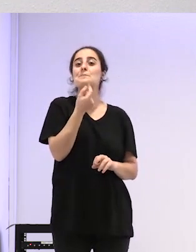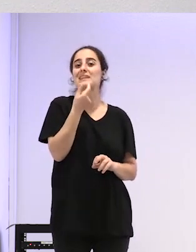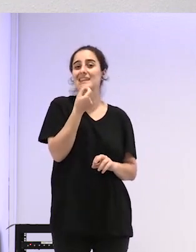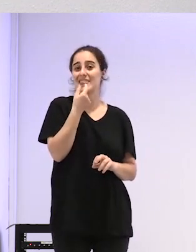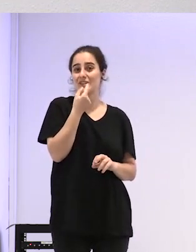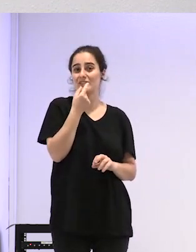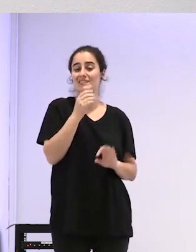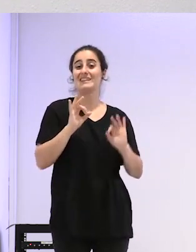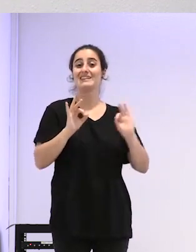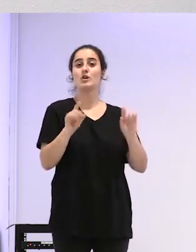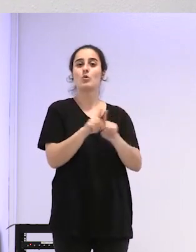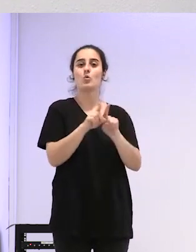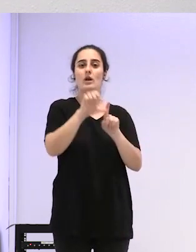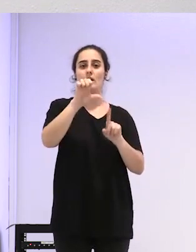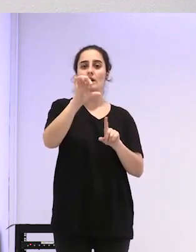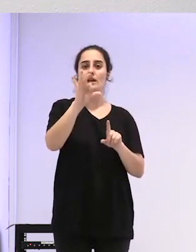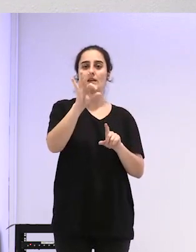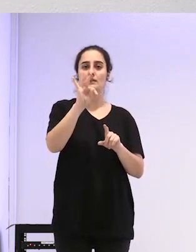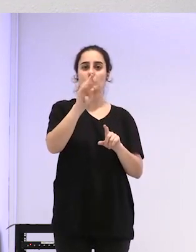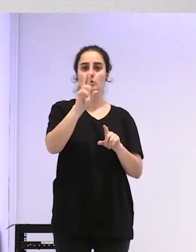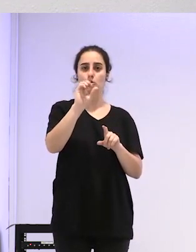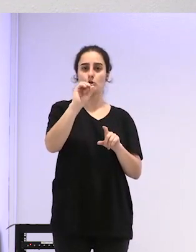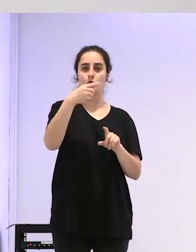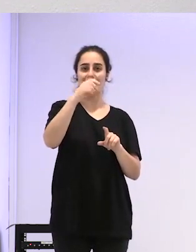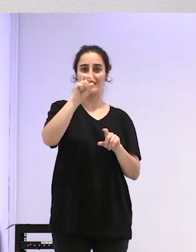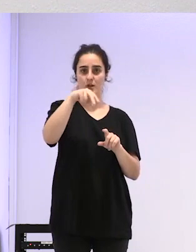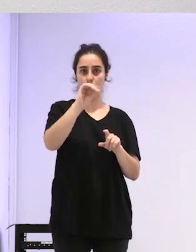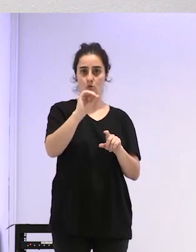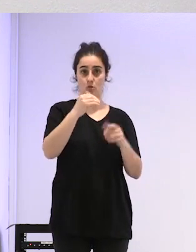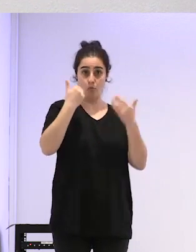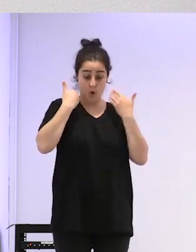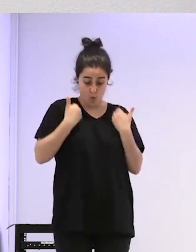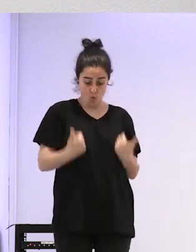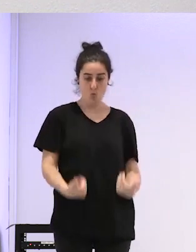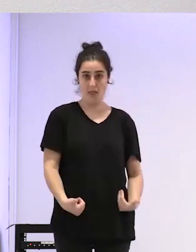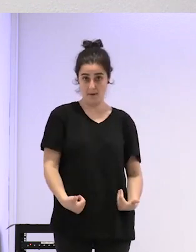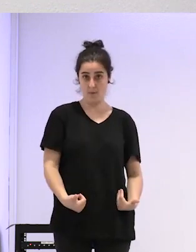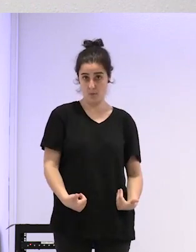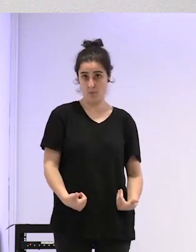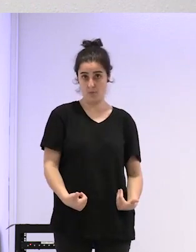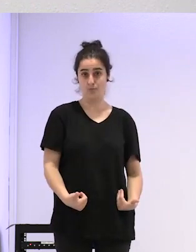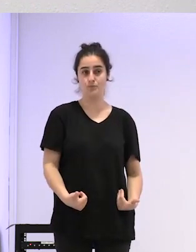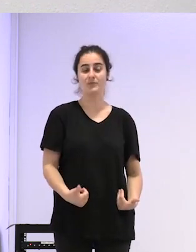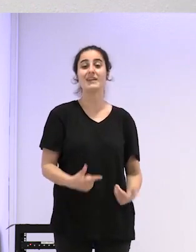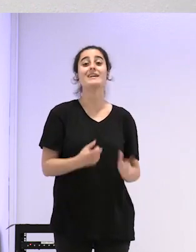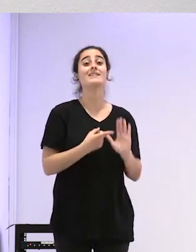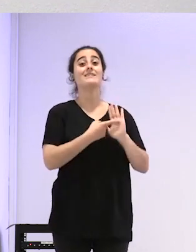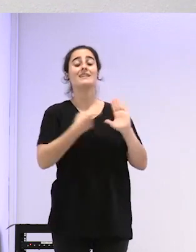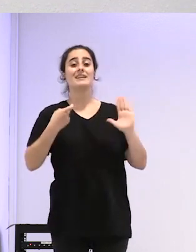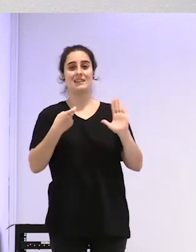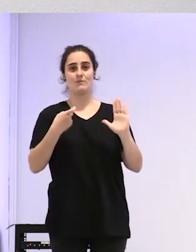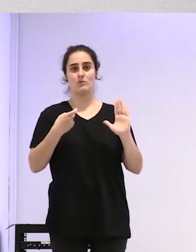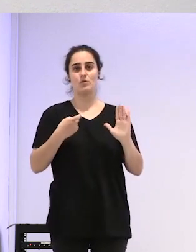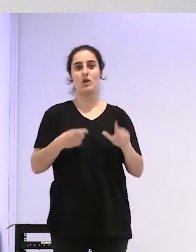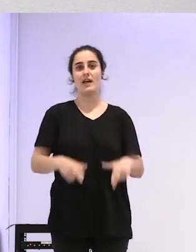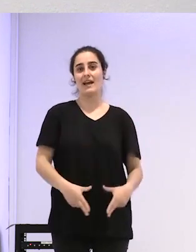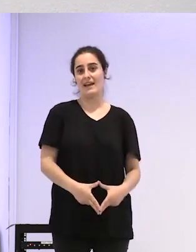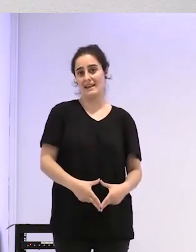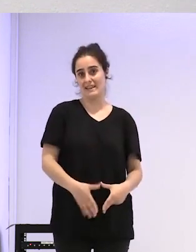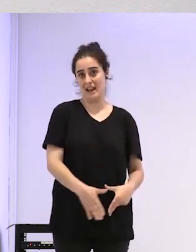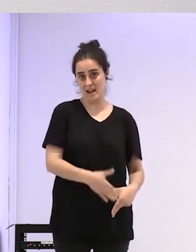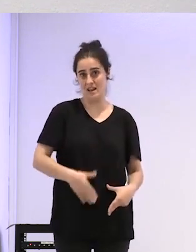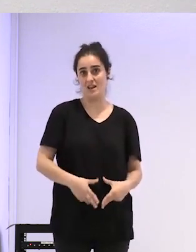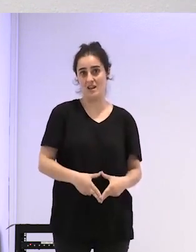actúa como estrógeno en todo el cuerpo excepto en la zona genital